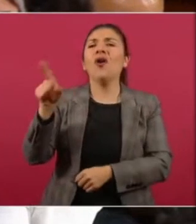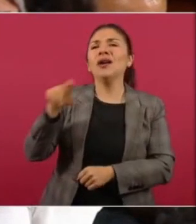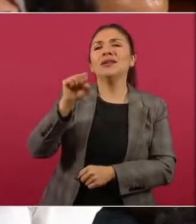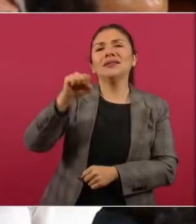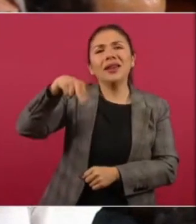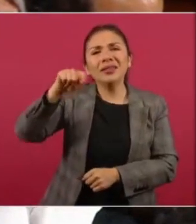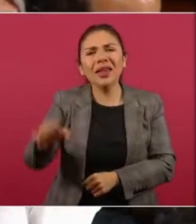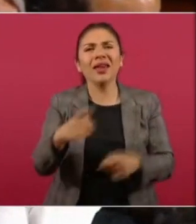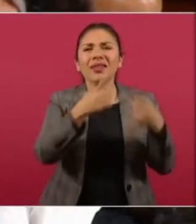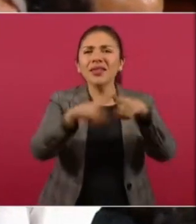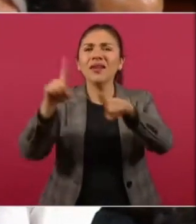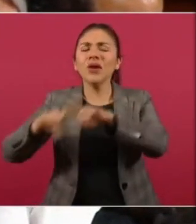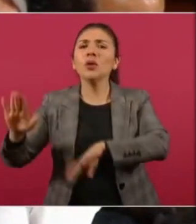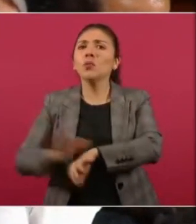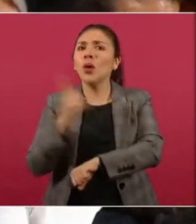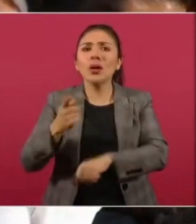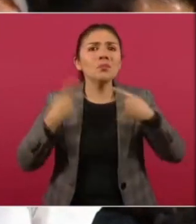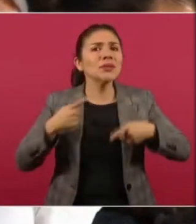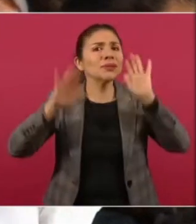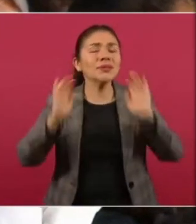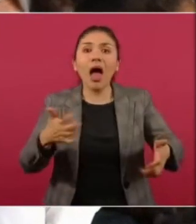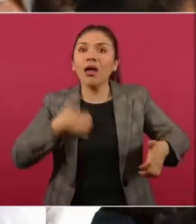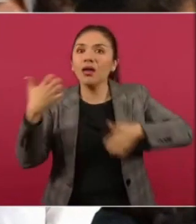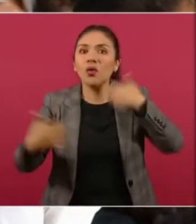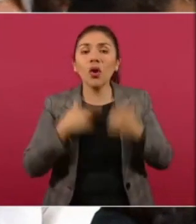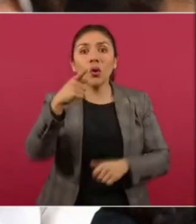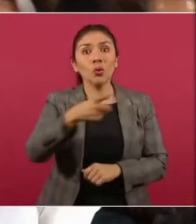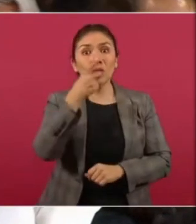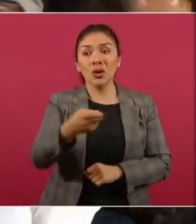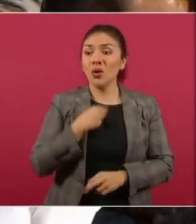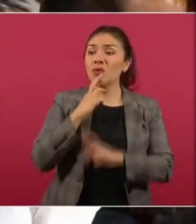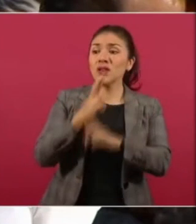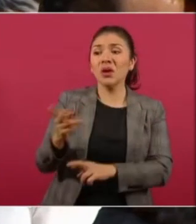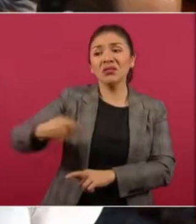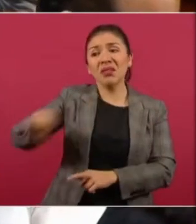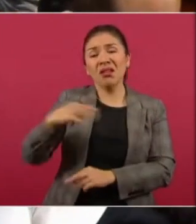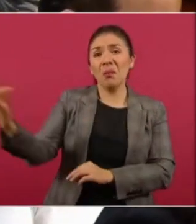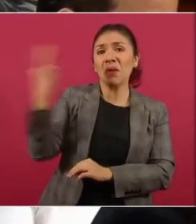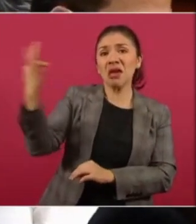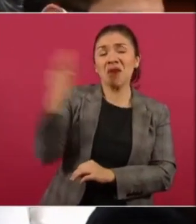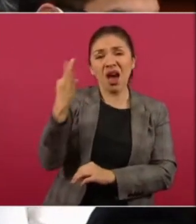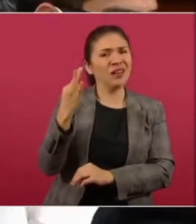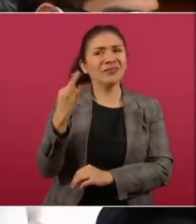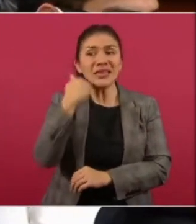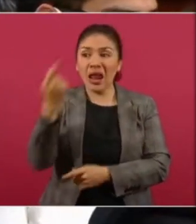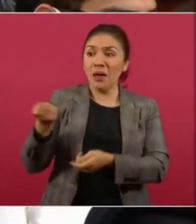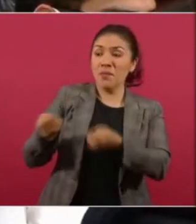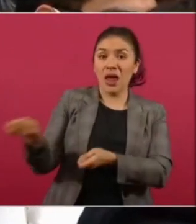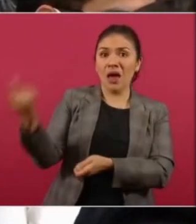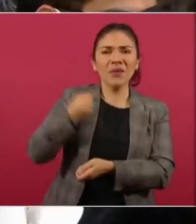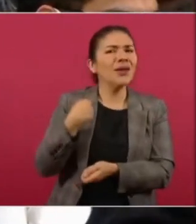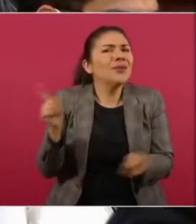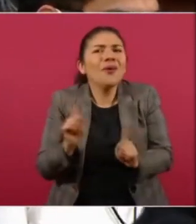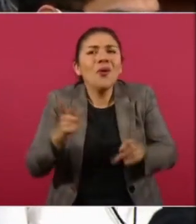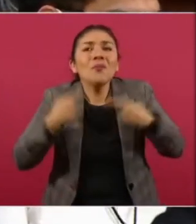palabra, pero esta reportera de manera grosera le dijo tú cállate palero, tú ya cállate, Eres un palero, así le